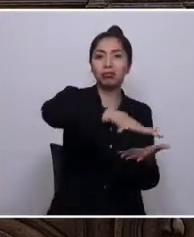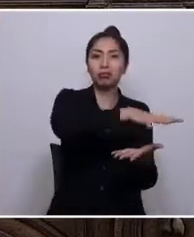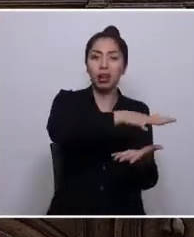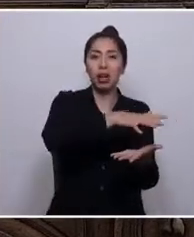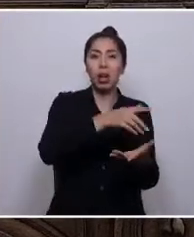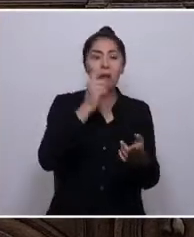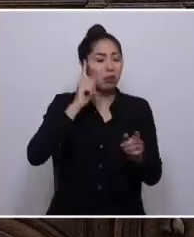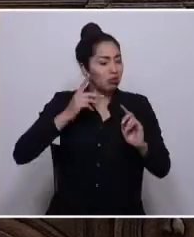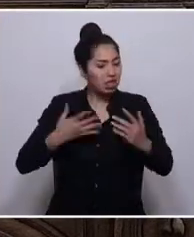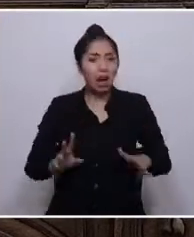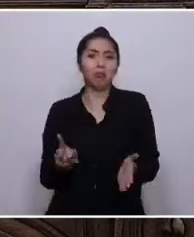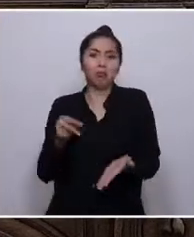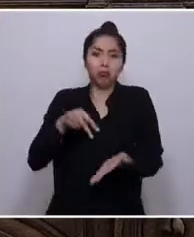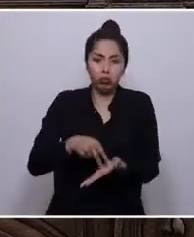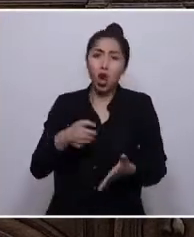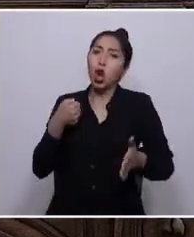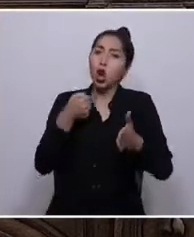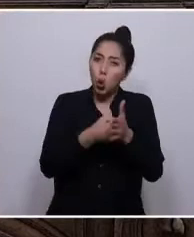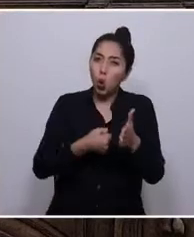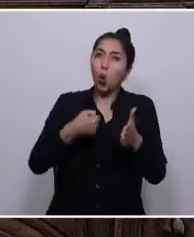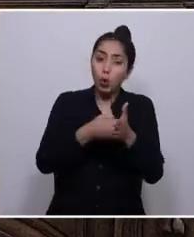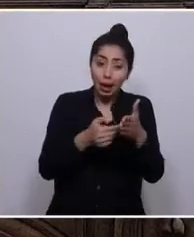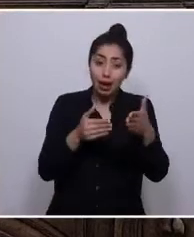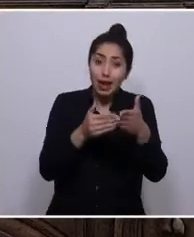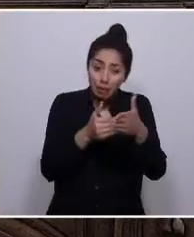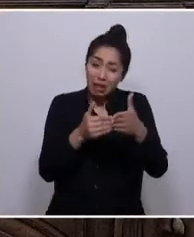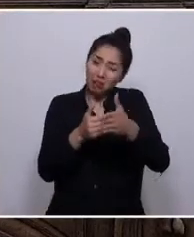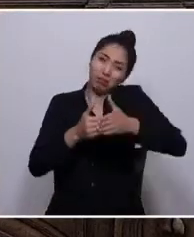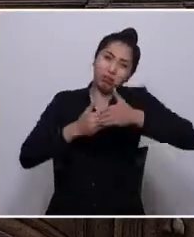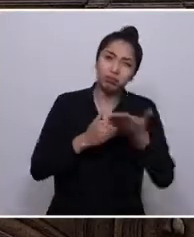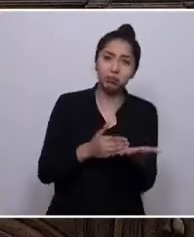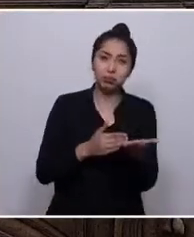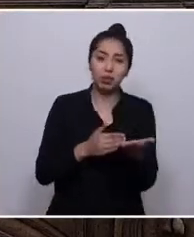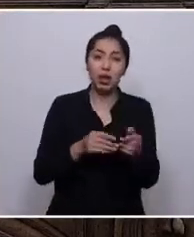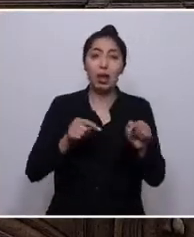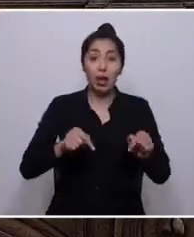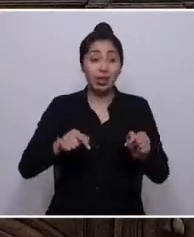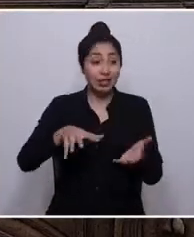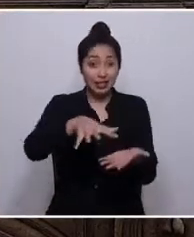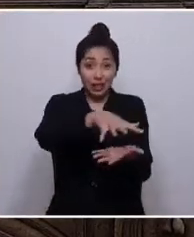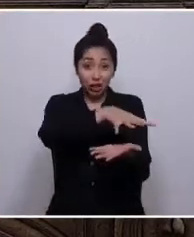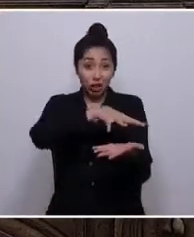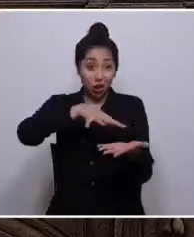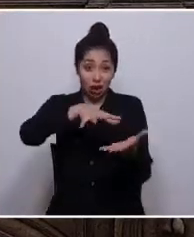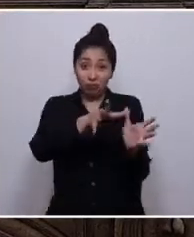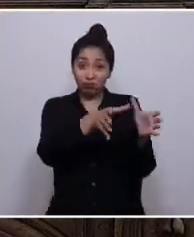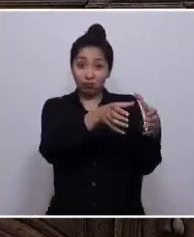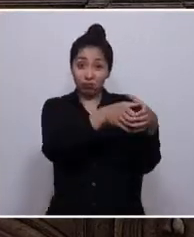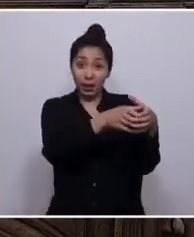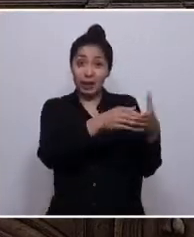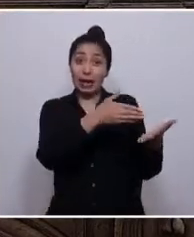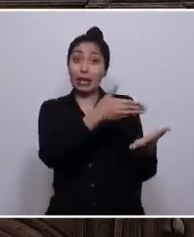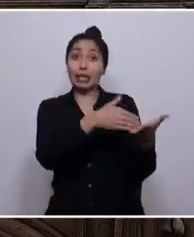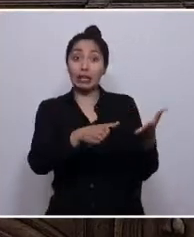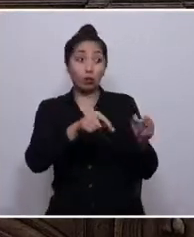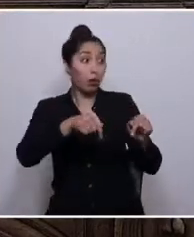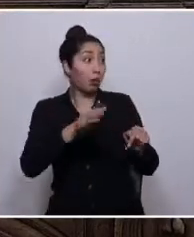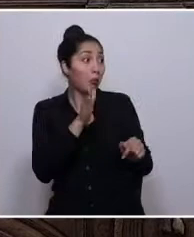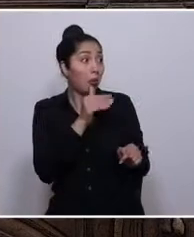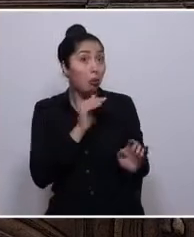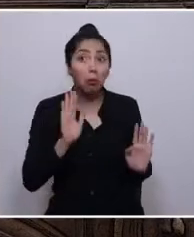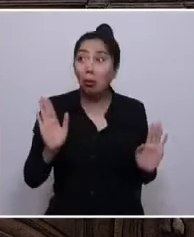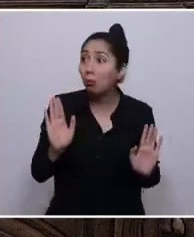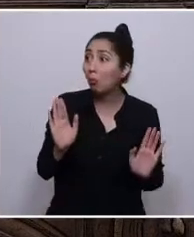lucharemos para que el límite de lo posible sea superado. Los sectores del rechazo, que ahora no están, ven con